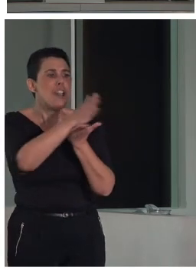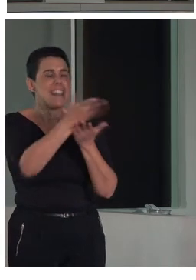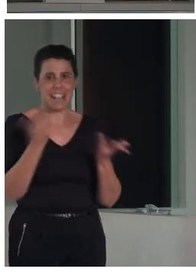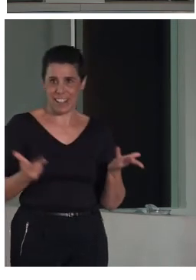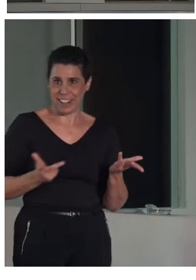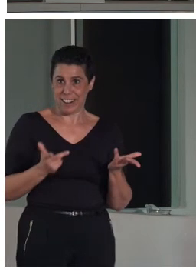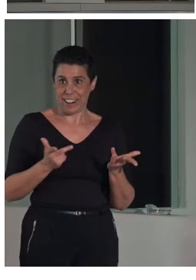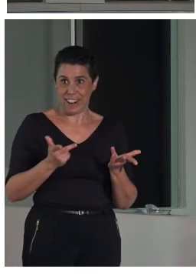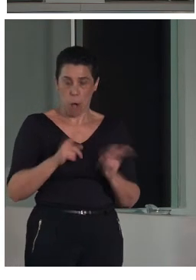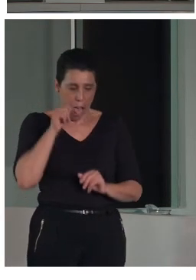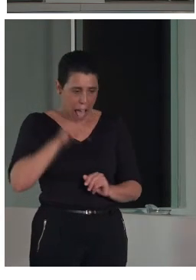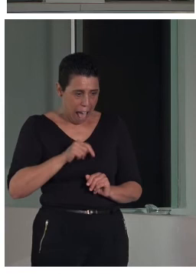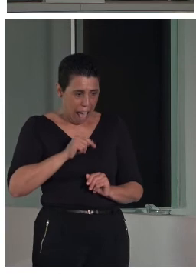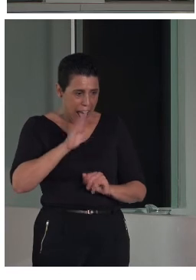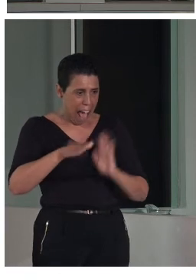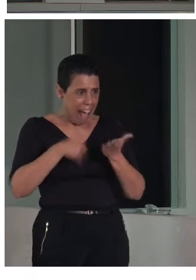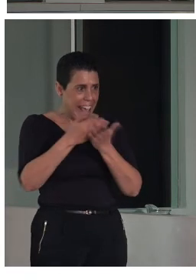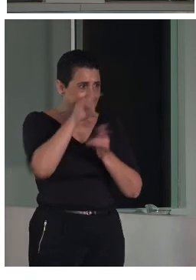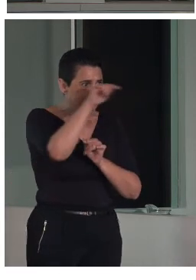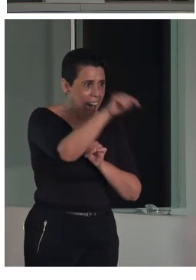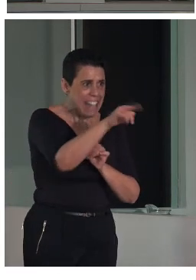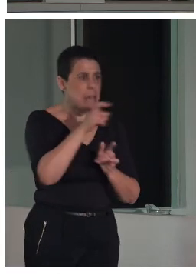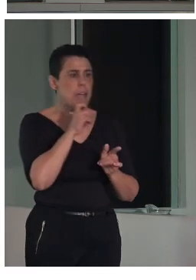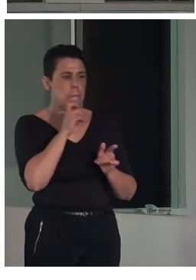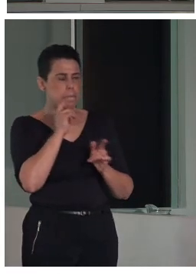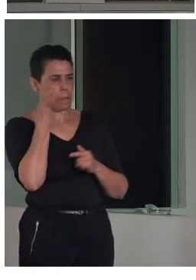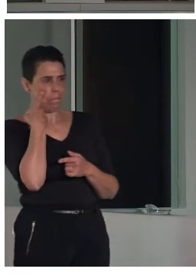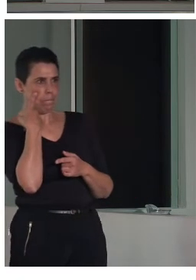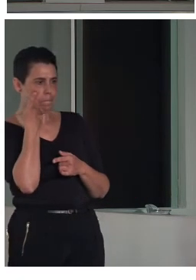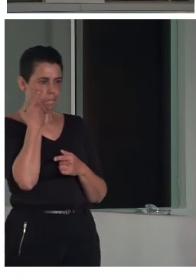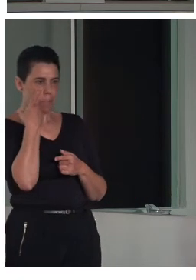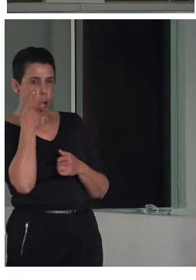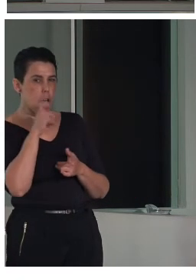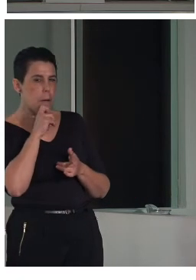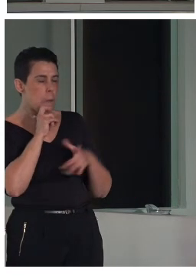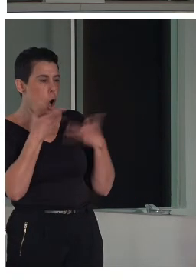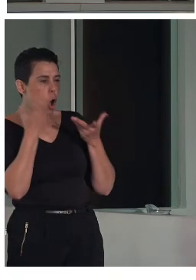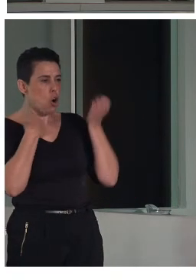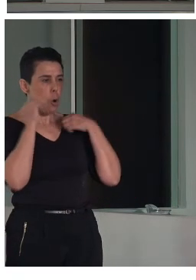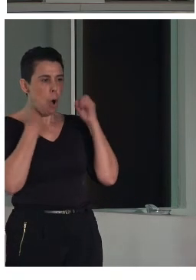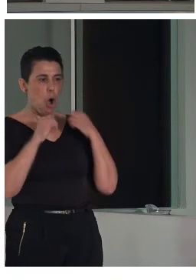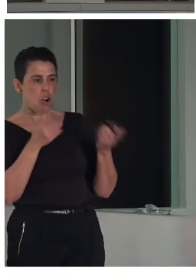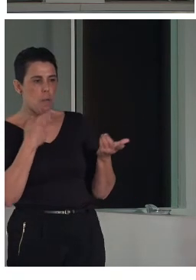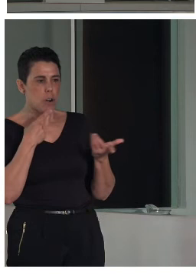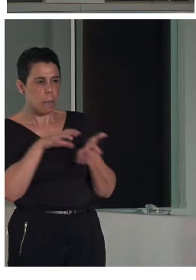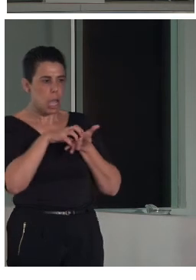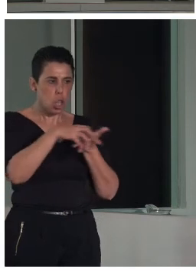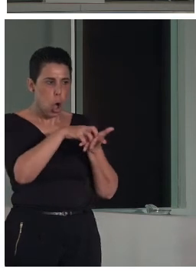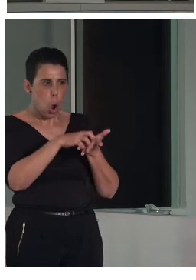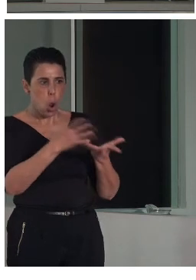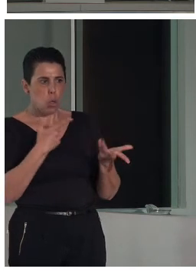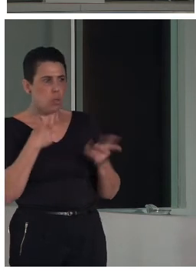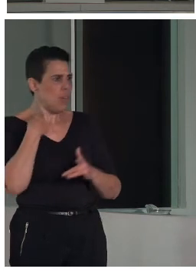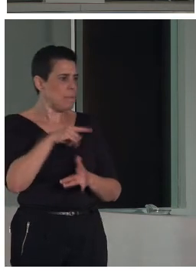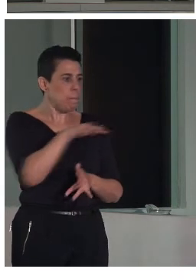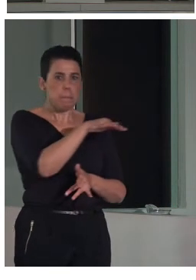a determinados sitios y entonces les vemos actuar les vemos las interacciones que tienen las dudas que plantean y las situaciones en donde se